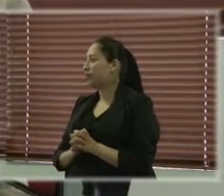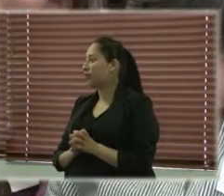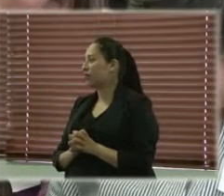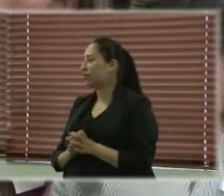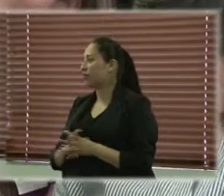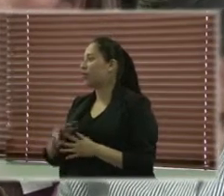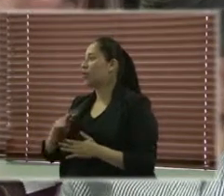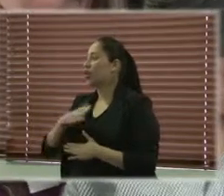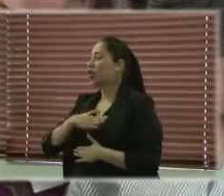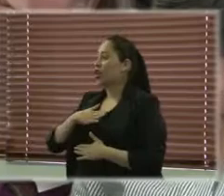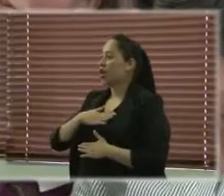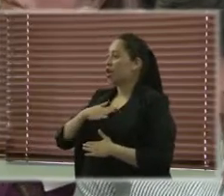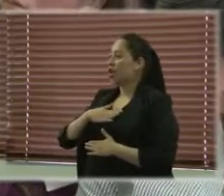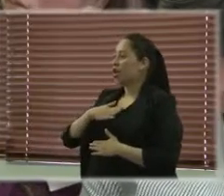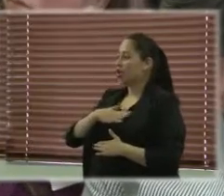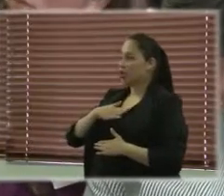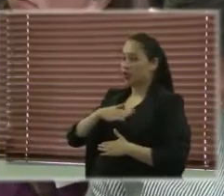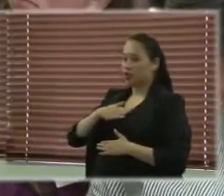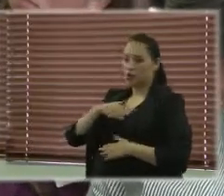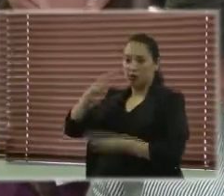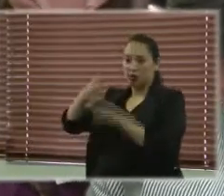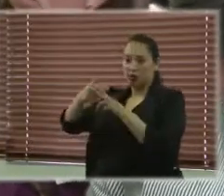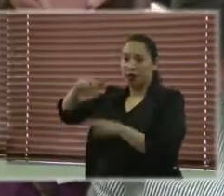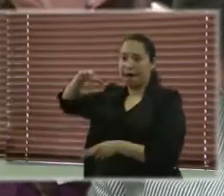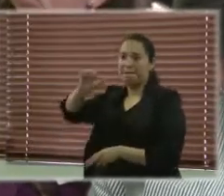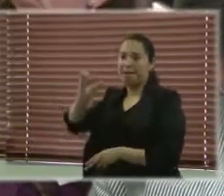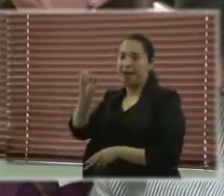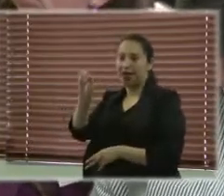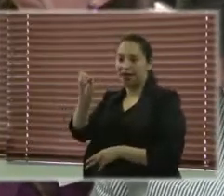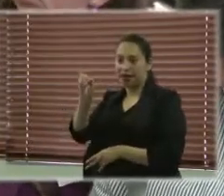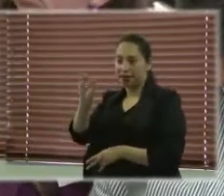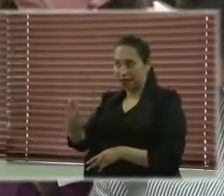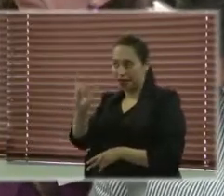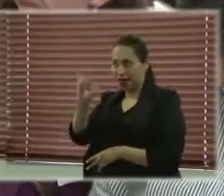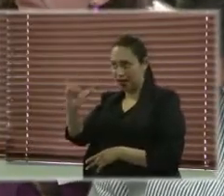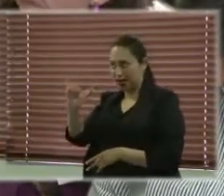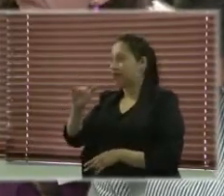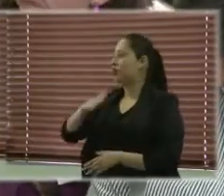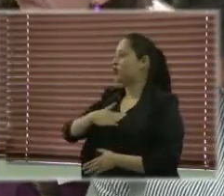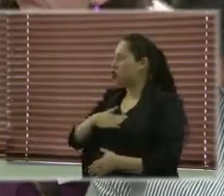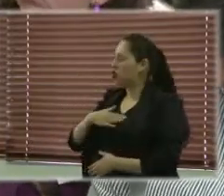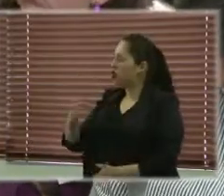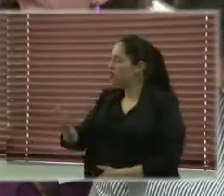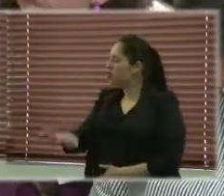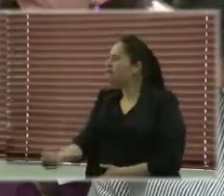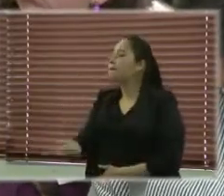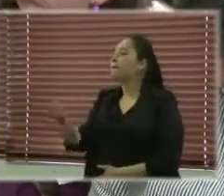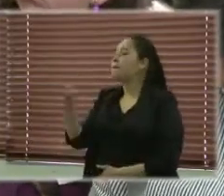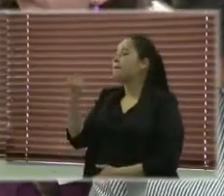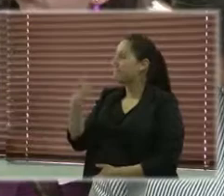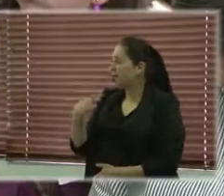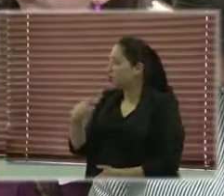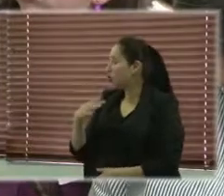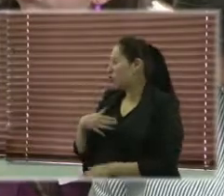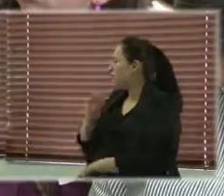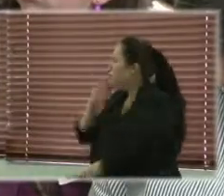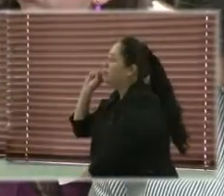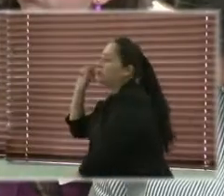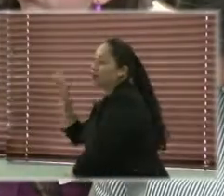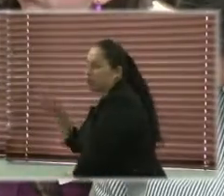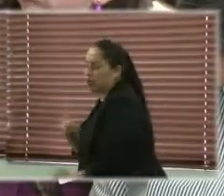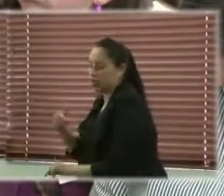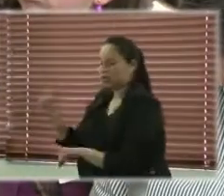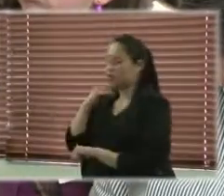Silvia habla para ti, es que yo tengo una pregunta relacionada con lo que estaba comentando. Si ustedes en ese trabajo han